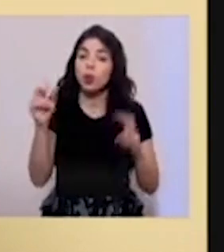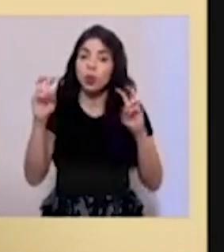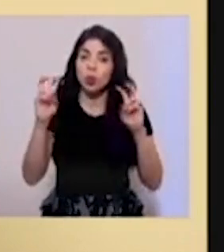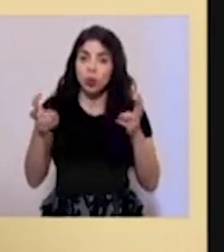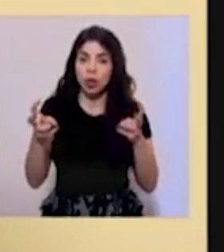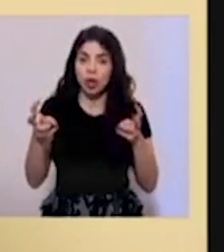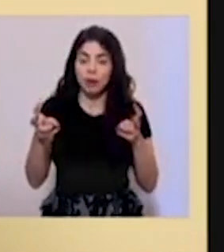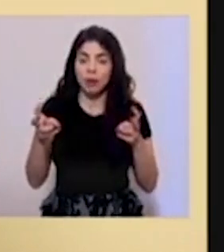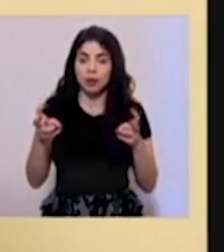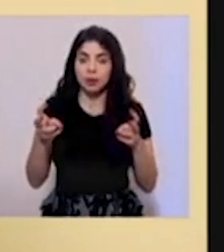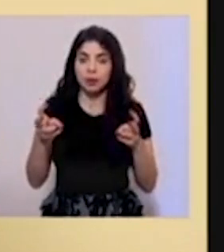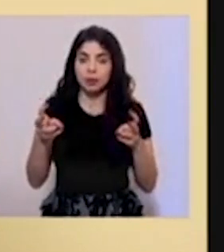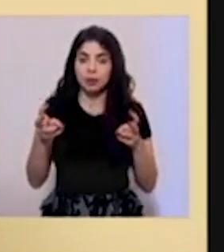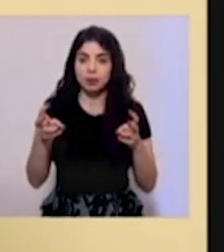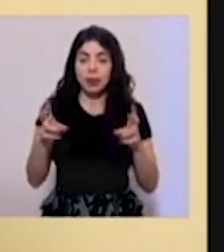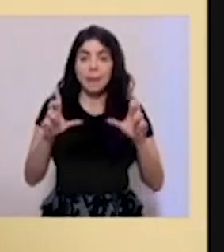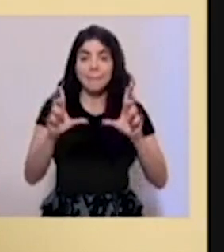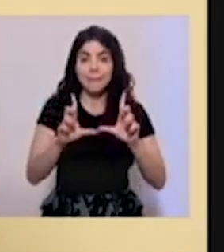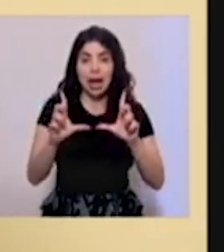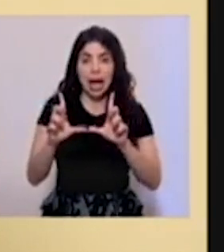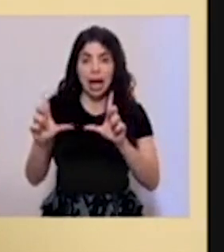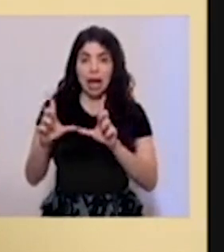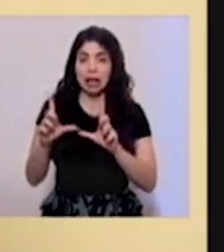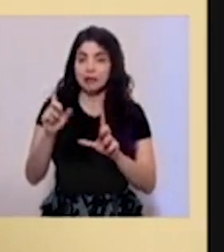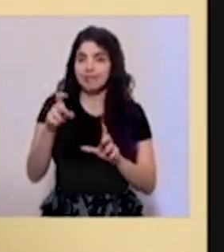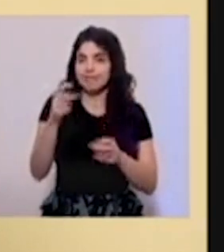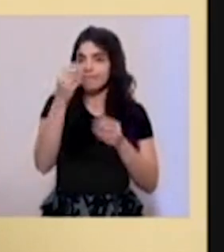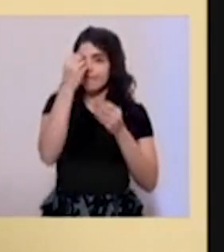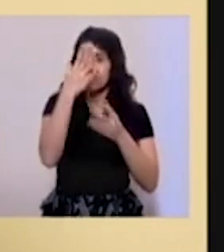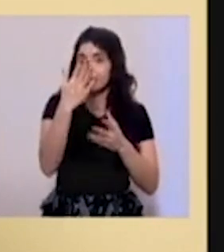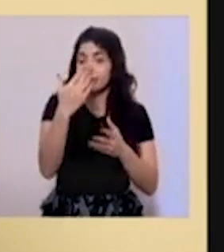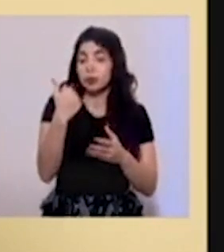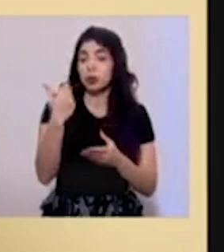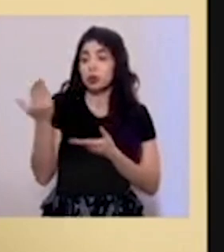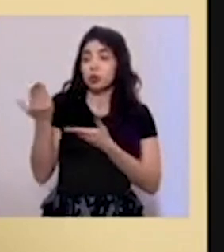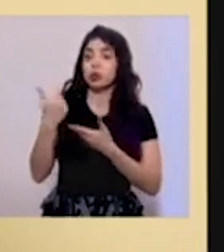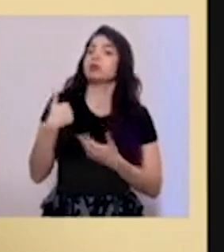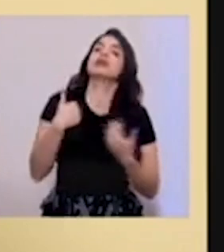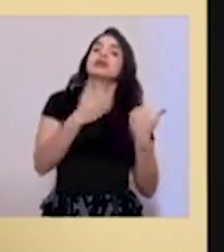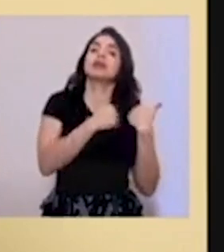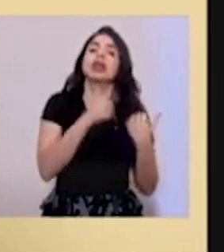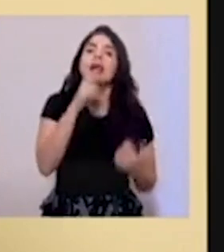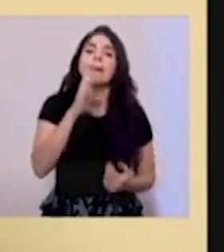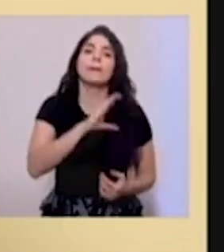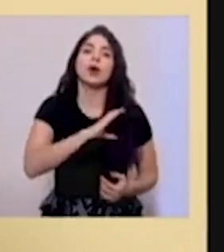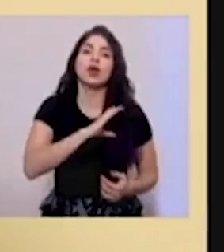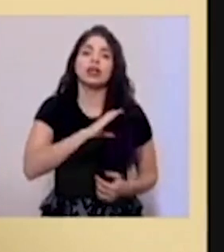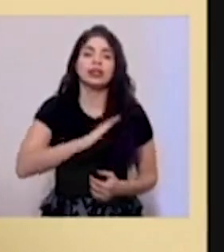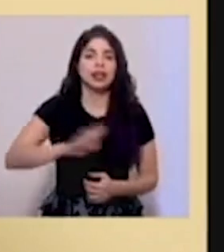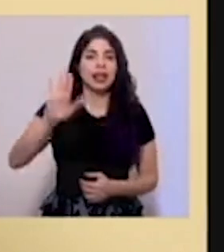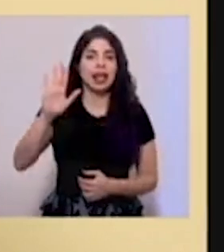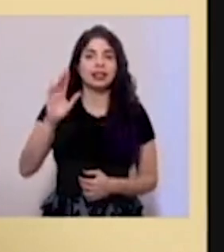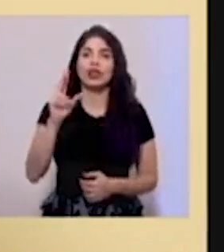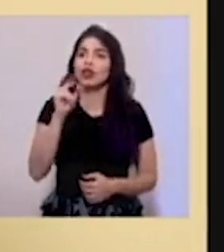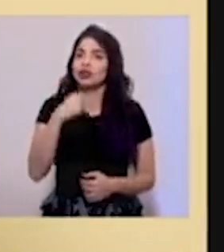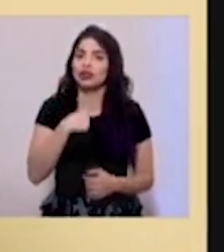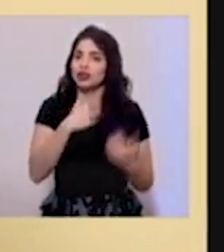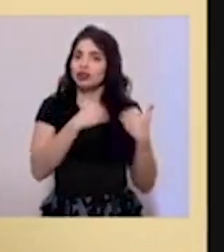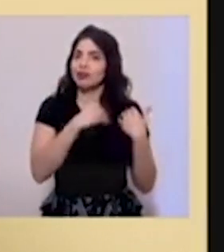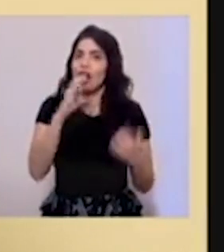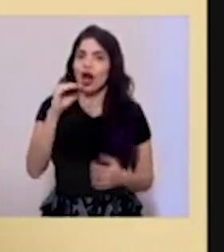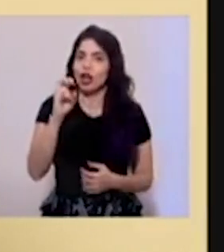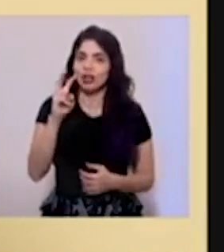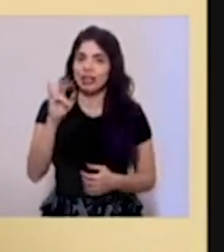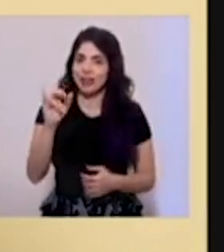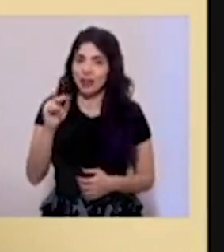las placas, debo decirle que lo que se me ha asignado es la Policía de Tránsito y no COSEVI, pero me voy a permitir